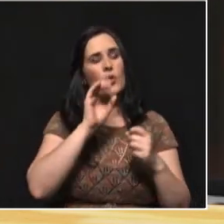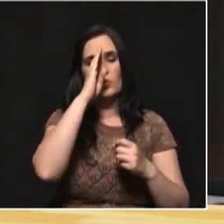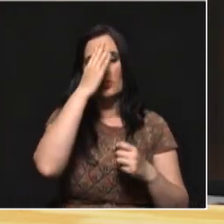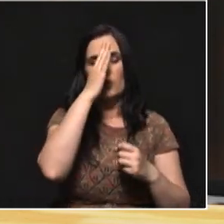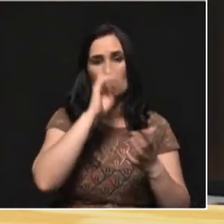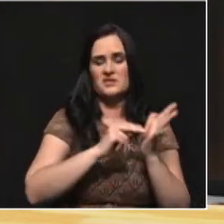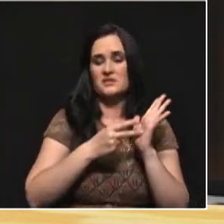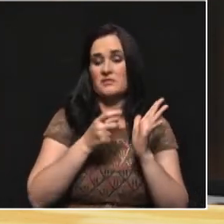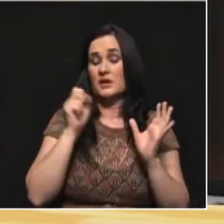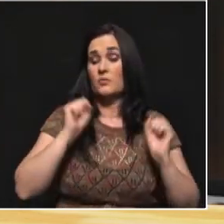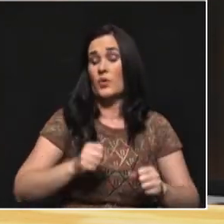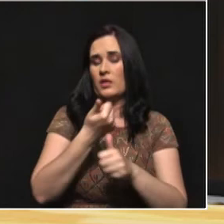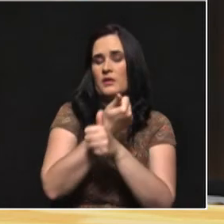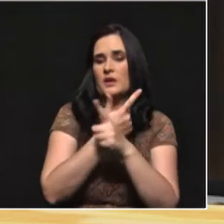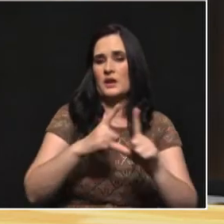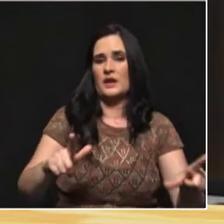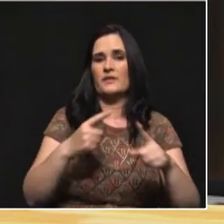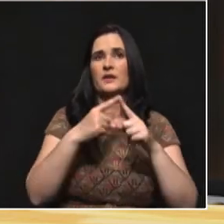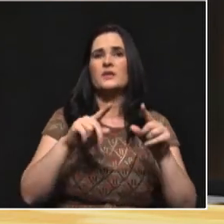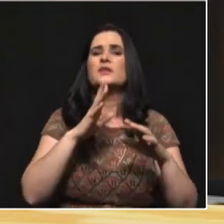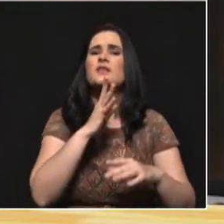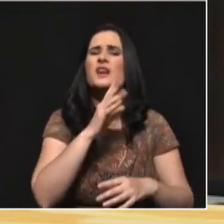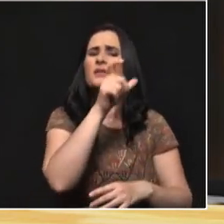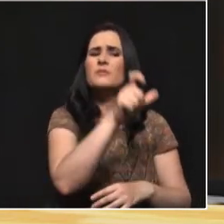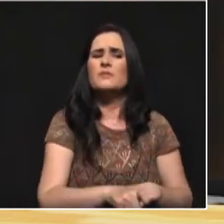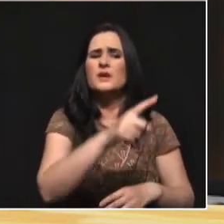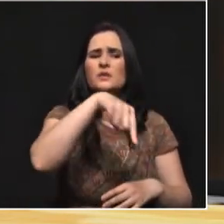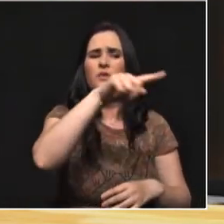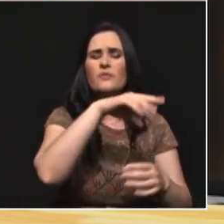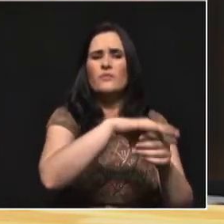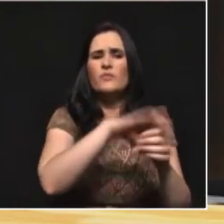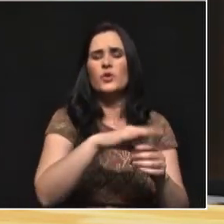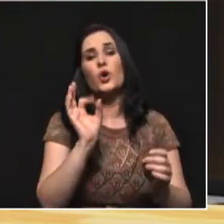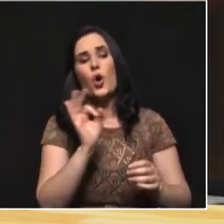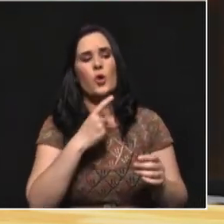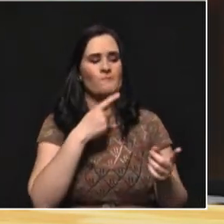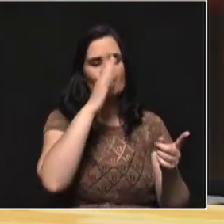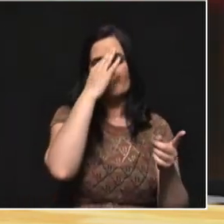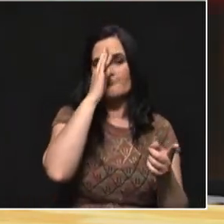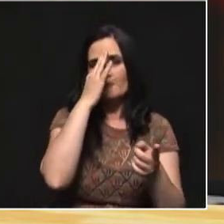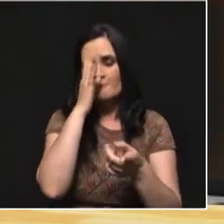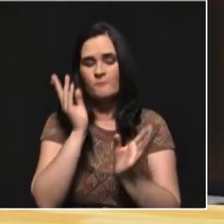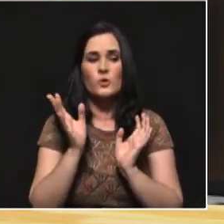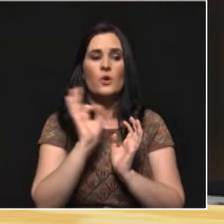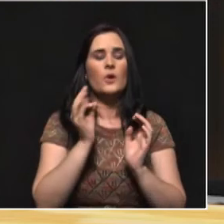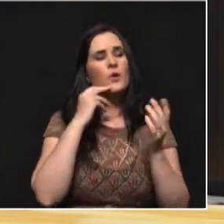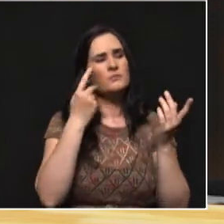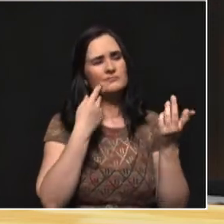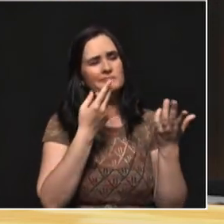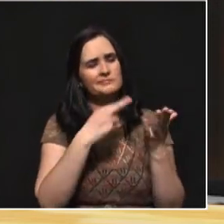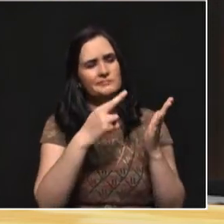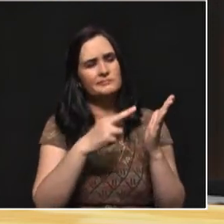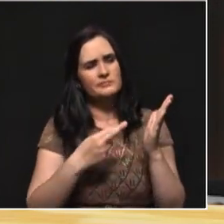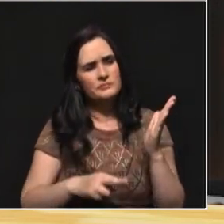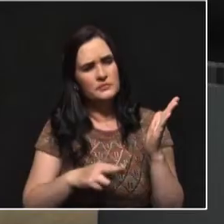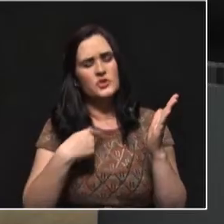hay que hacer un ejercicio juicioso de pensar por quién voy a votar, de dudar de esas opciones, de revisar esas opciones para